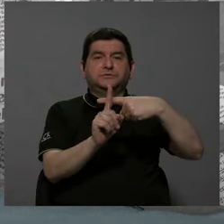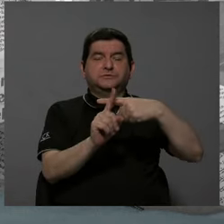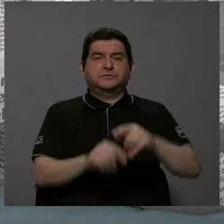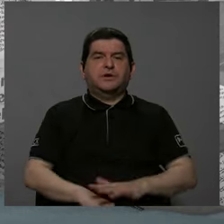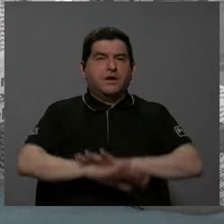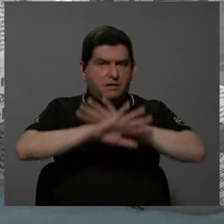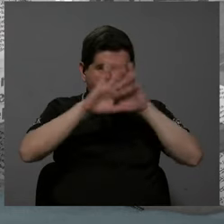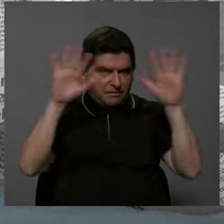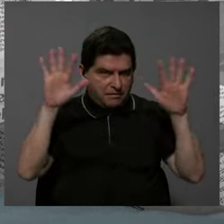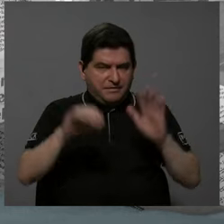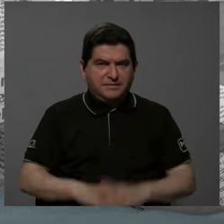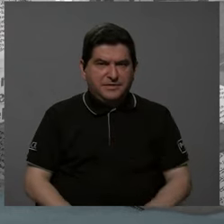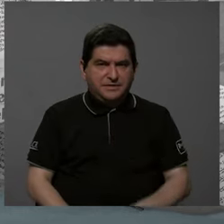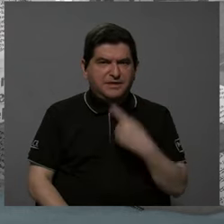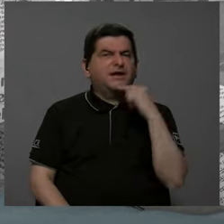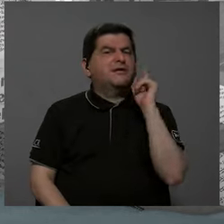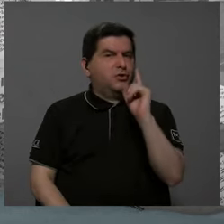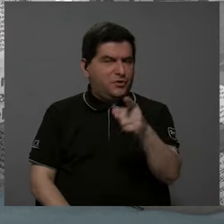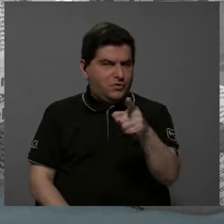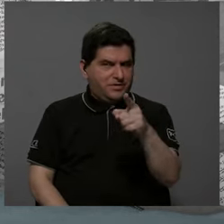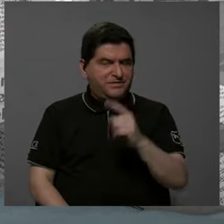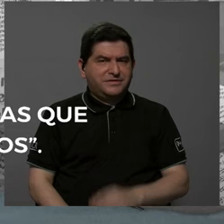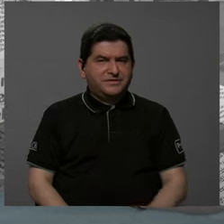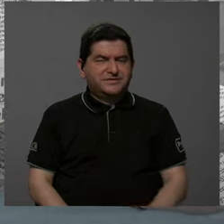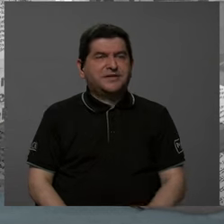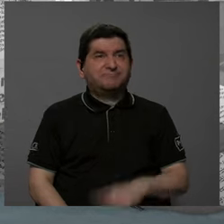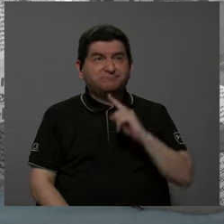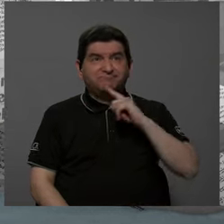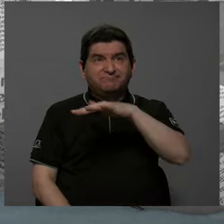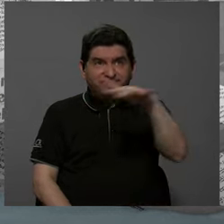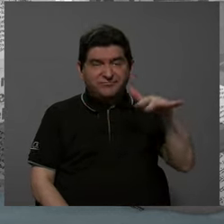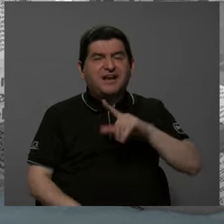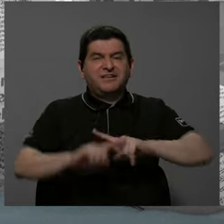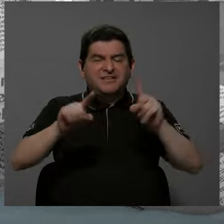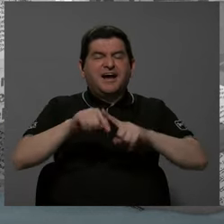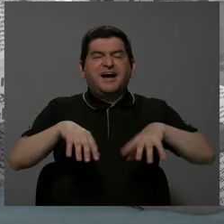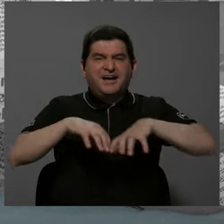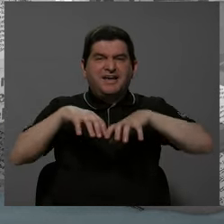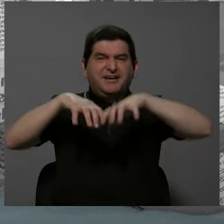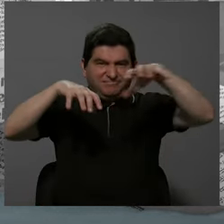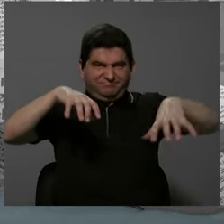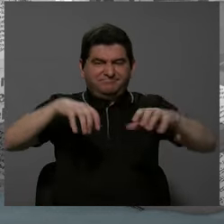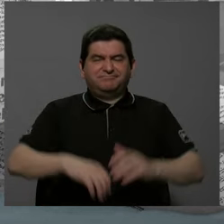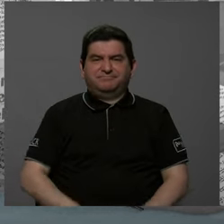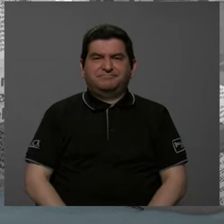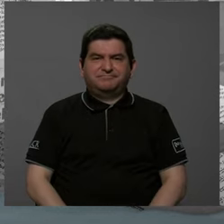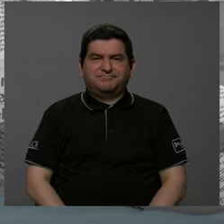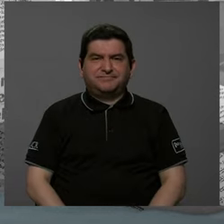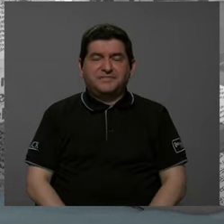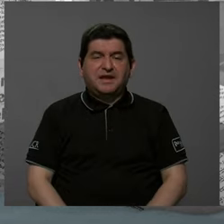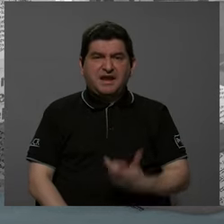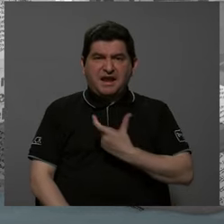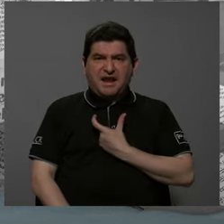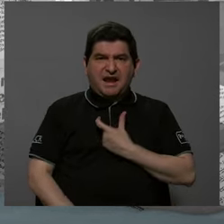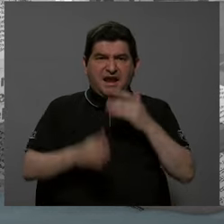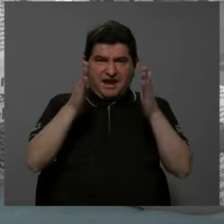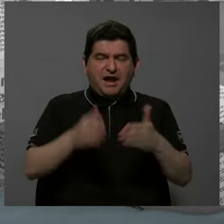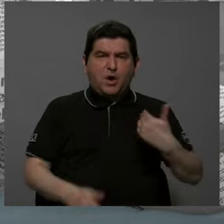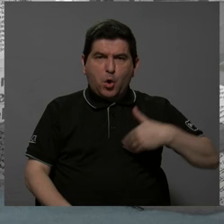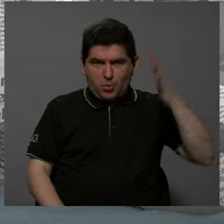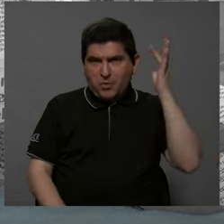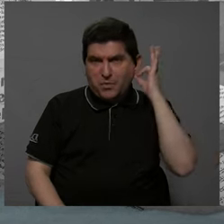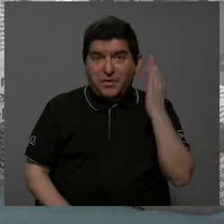Claramente, eso que usted dice era una realidad. En muchos de nuestros cantones había alcaldes y alcaldesas que